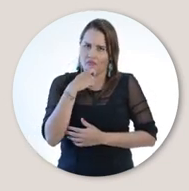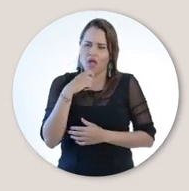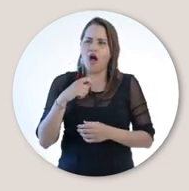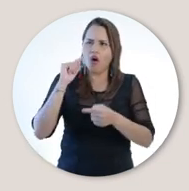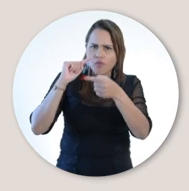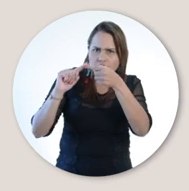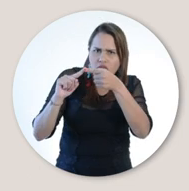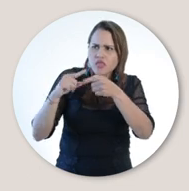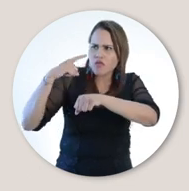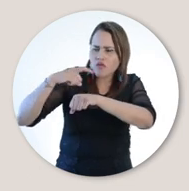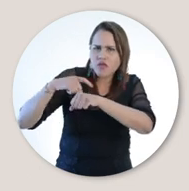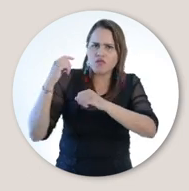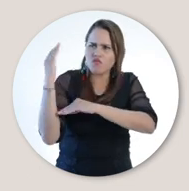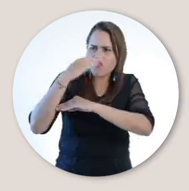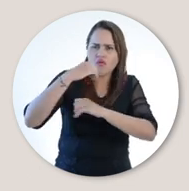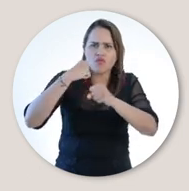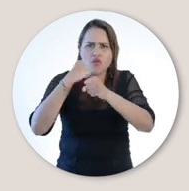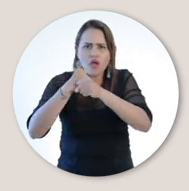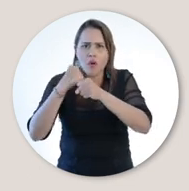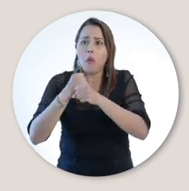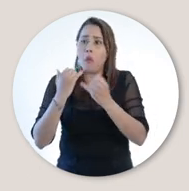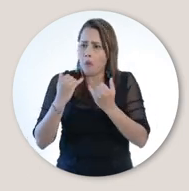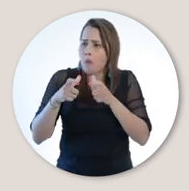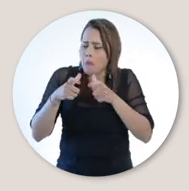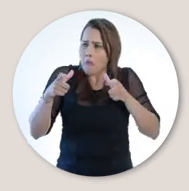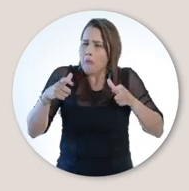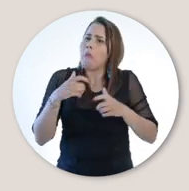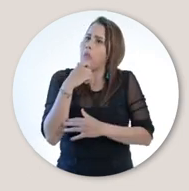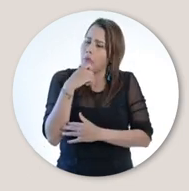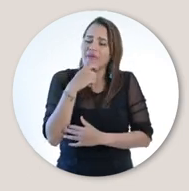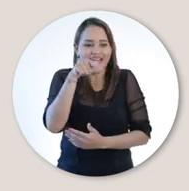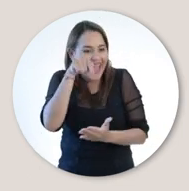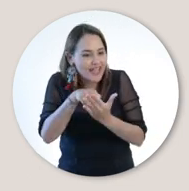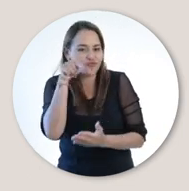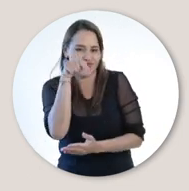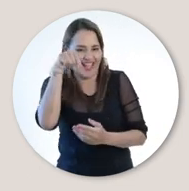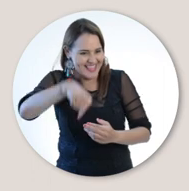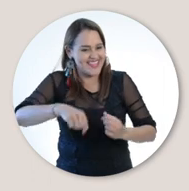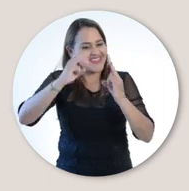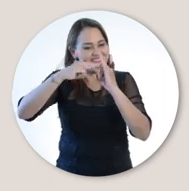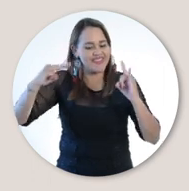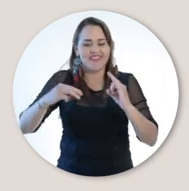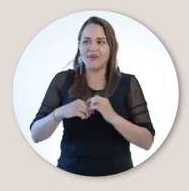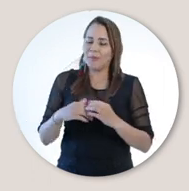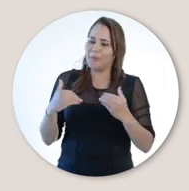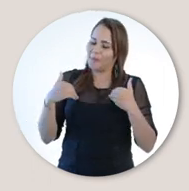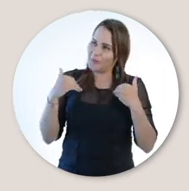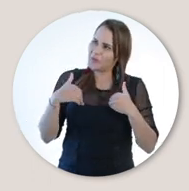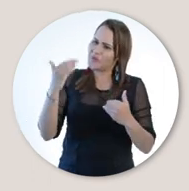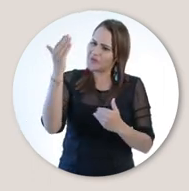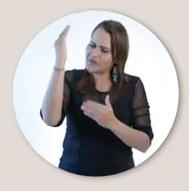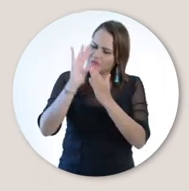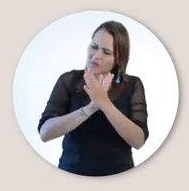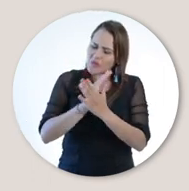Incremento en tan poco tiempo Sí, por eso estás aquí en la universidad, amigo Cuánto me alegra esa noticia